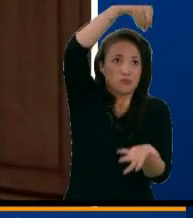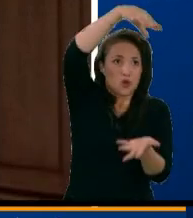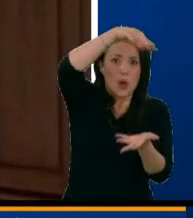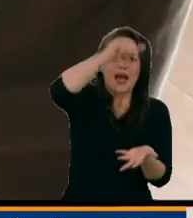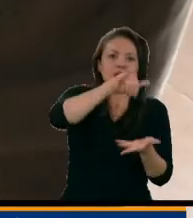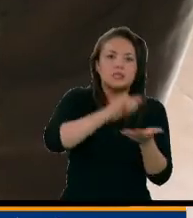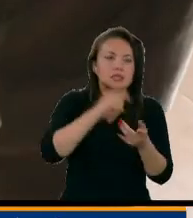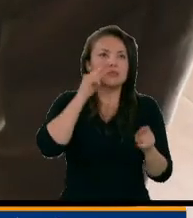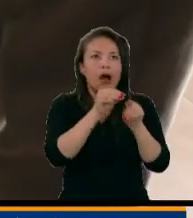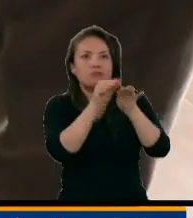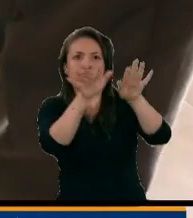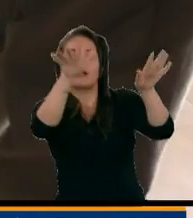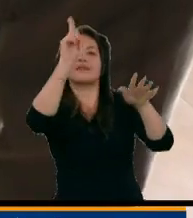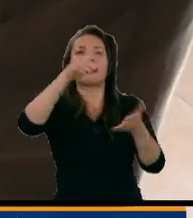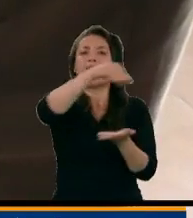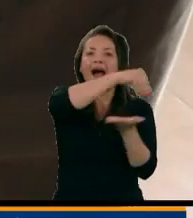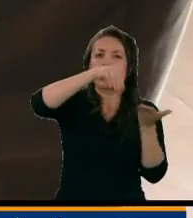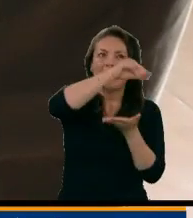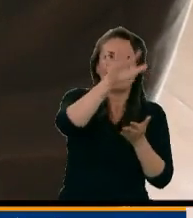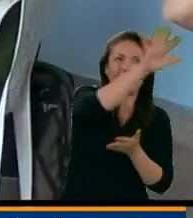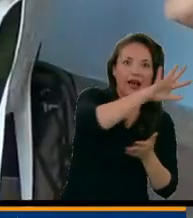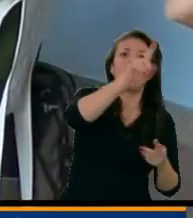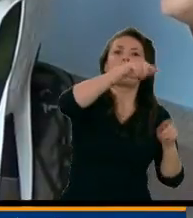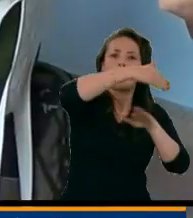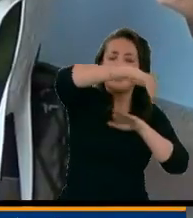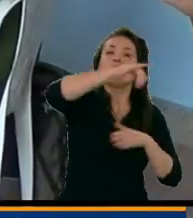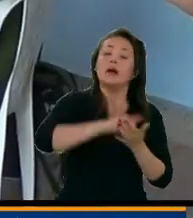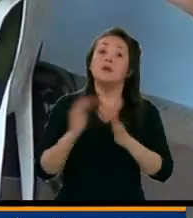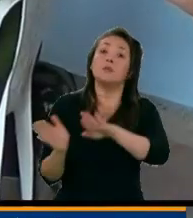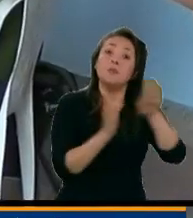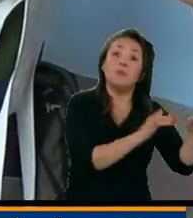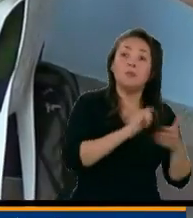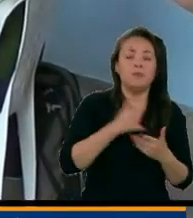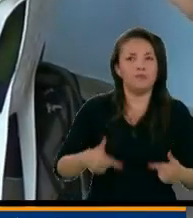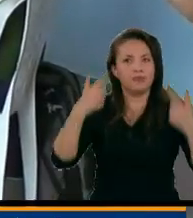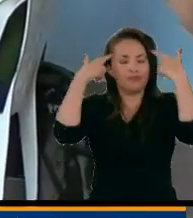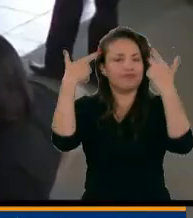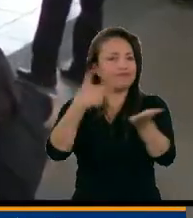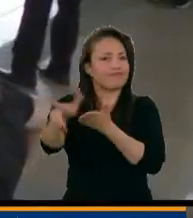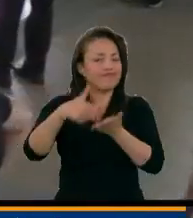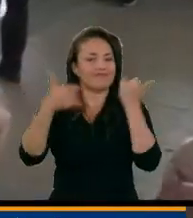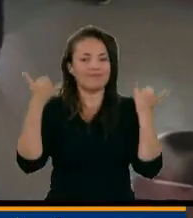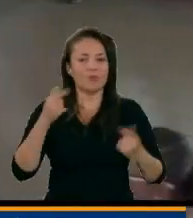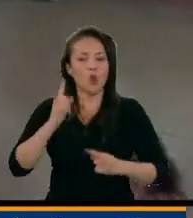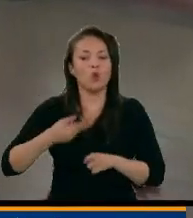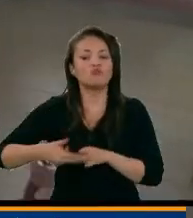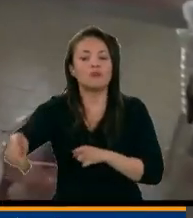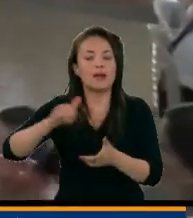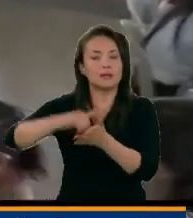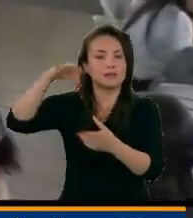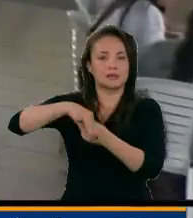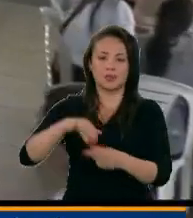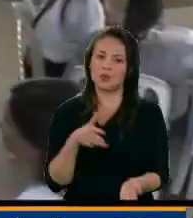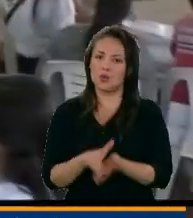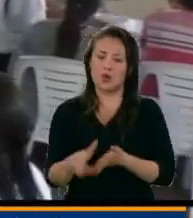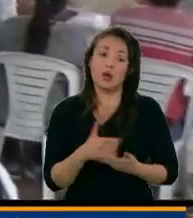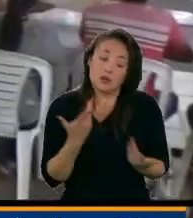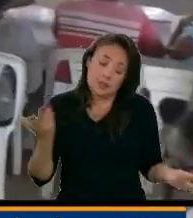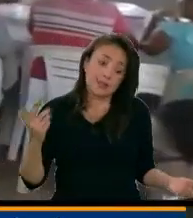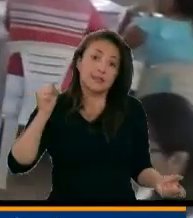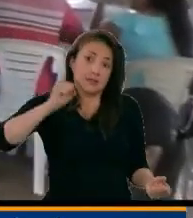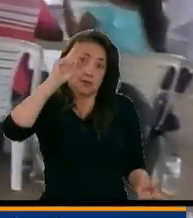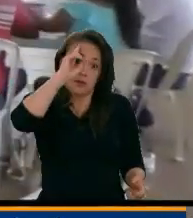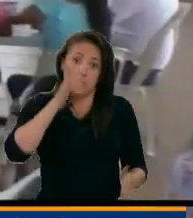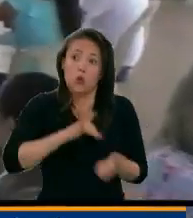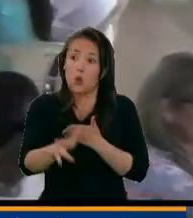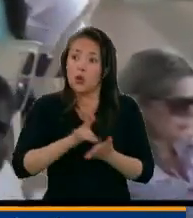atlántica. Es urgente, dicen expertos, de cara a las elecciones que se tomen medidas. Pues es urgente, yo creo que por un